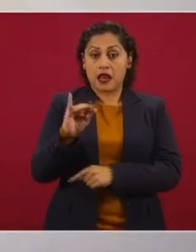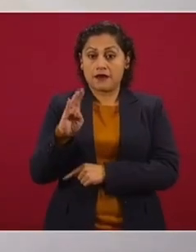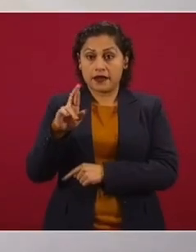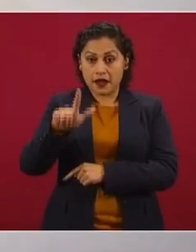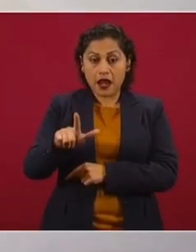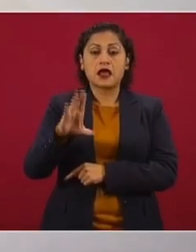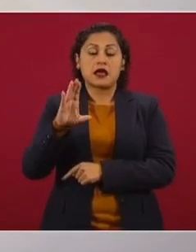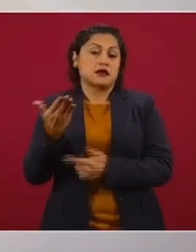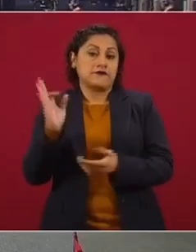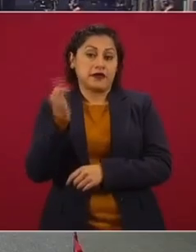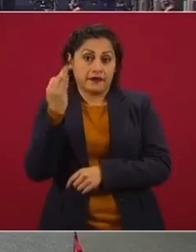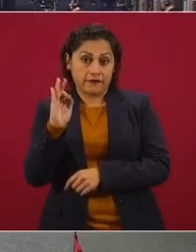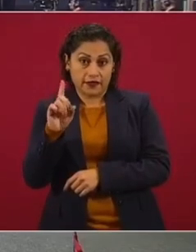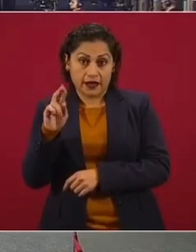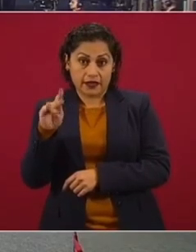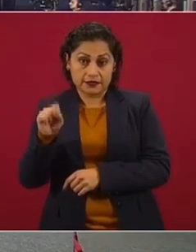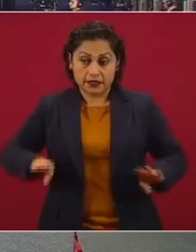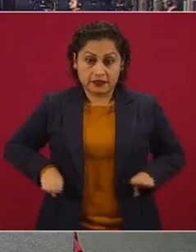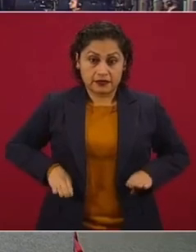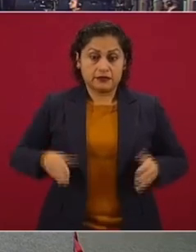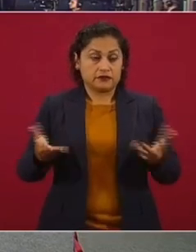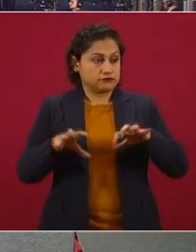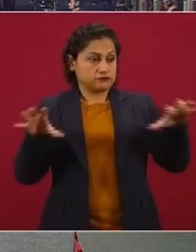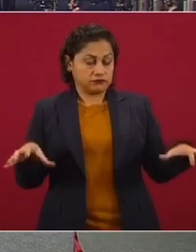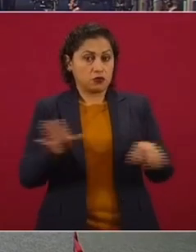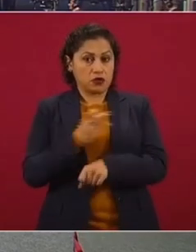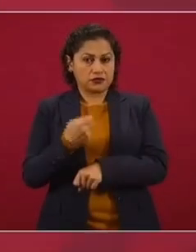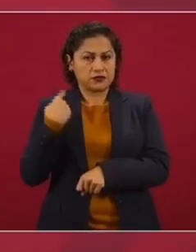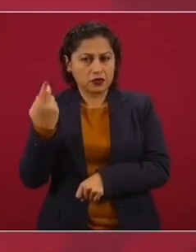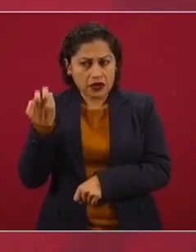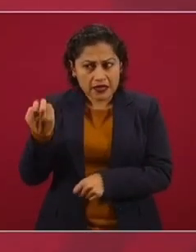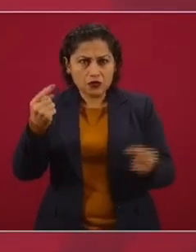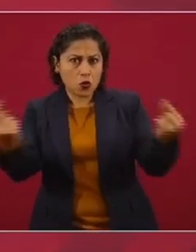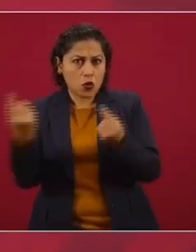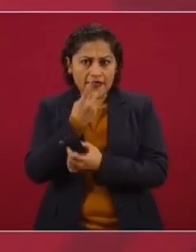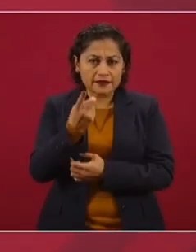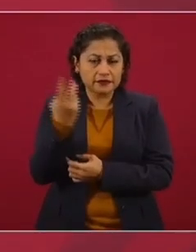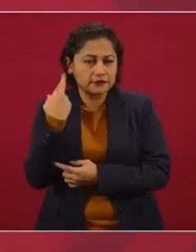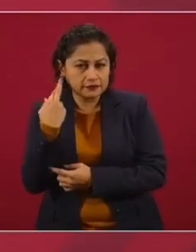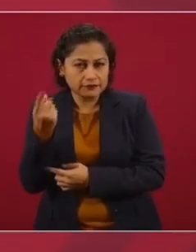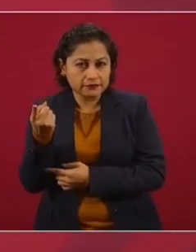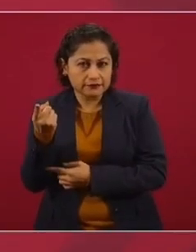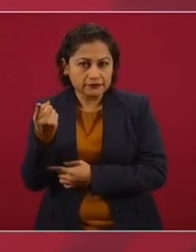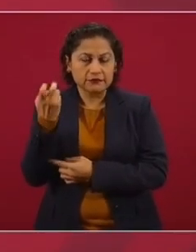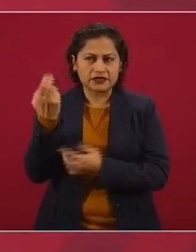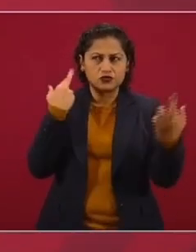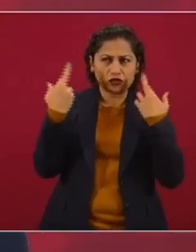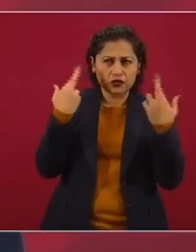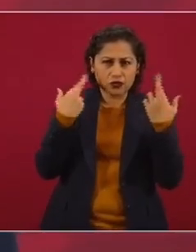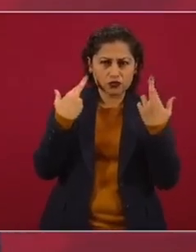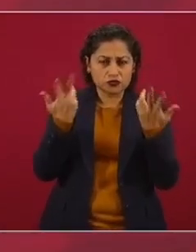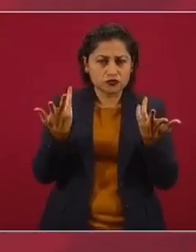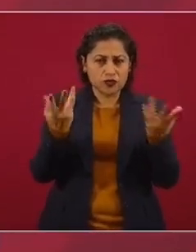Entonces, escuchar esos sonidos, esos ruidos